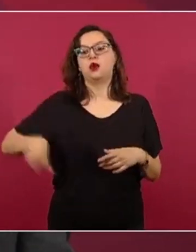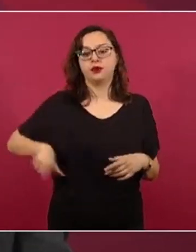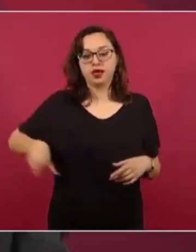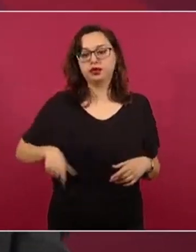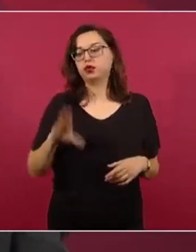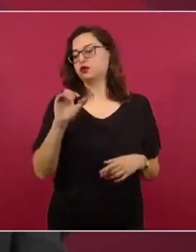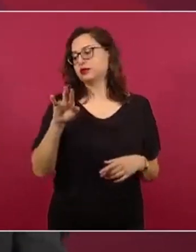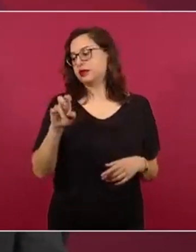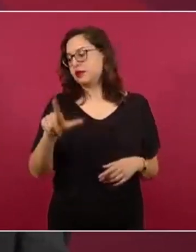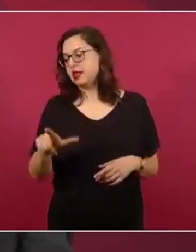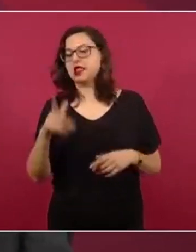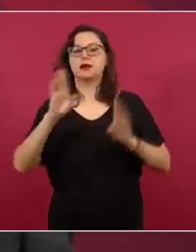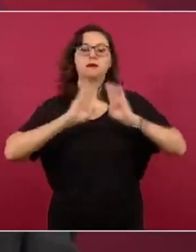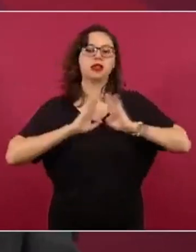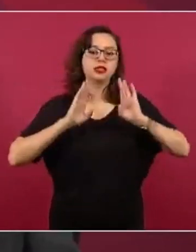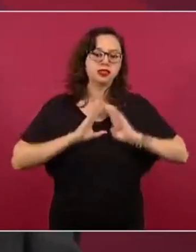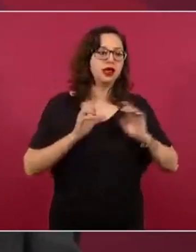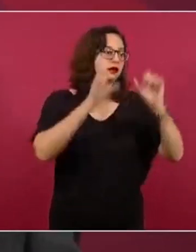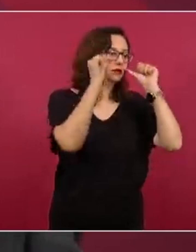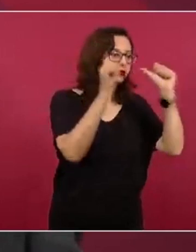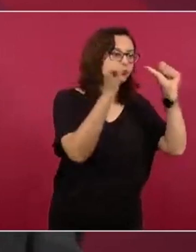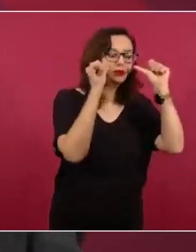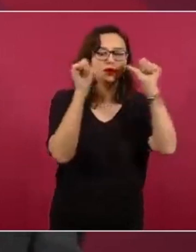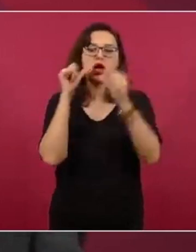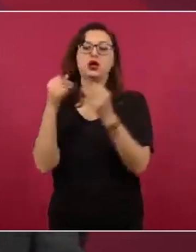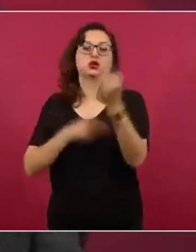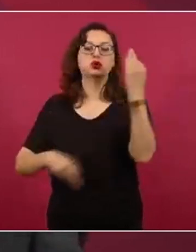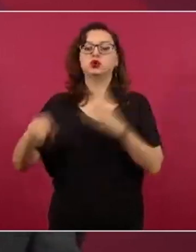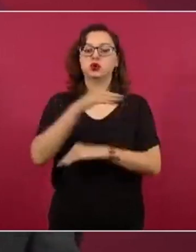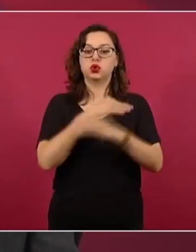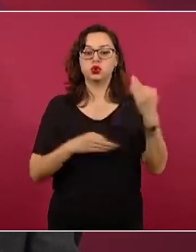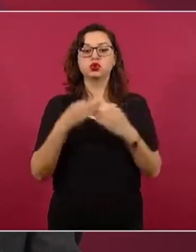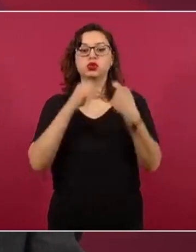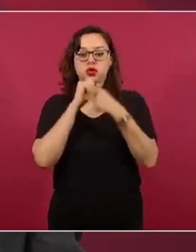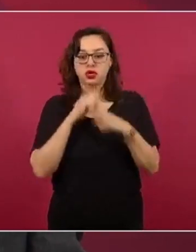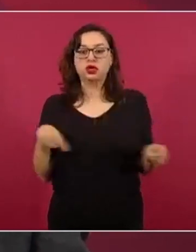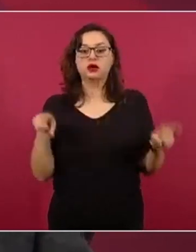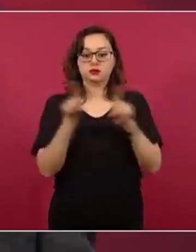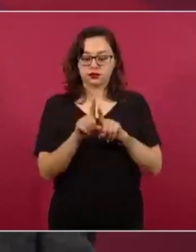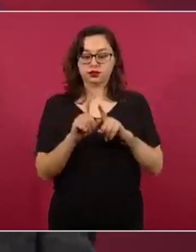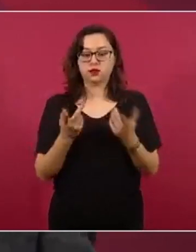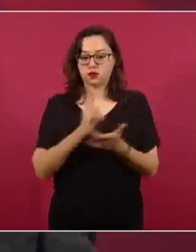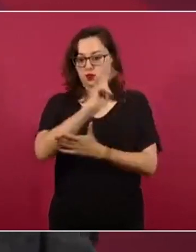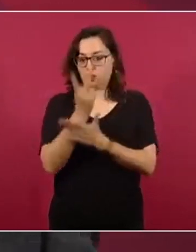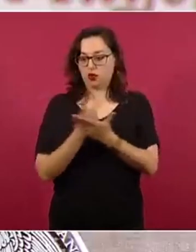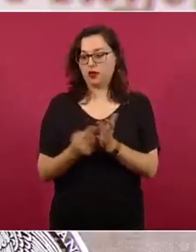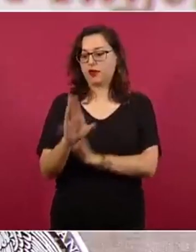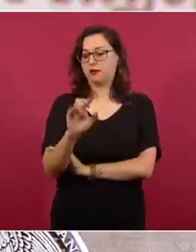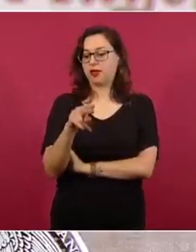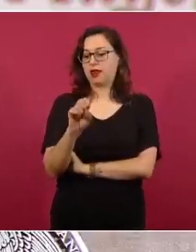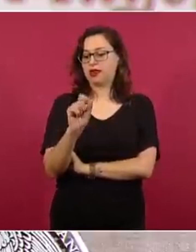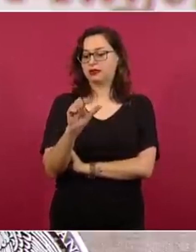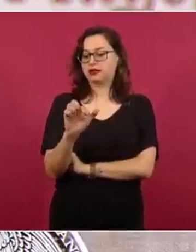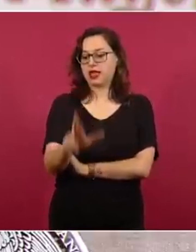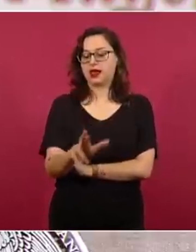estuvieron en todos los estados, también a las personas delegadas del Bienestar, de los programas sociales del Bienestar,